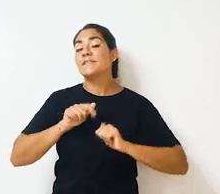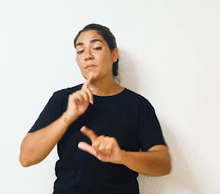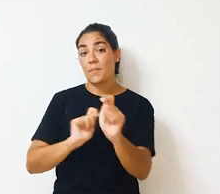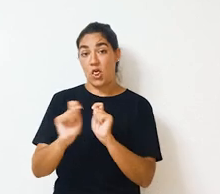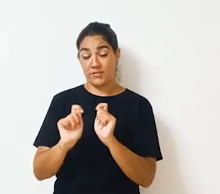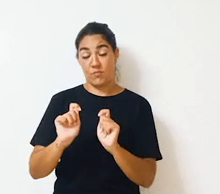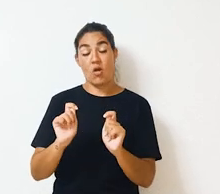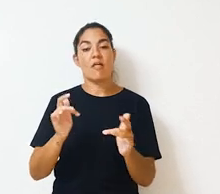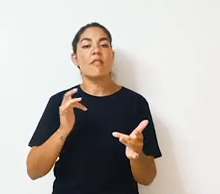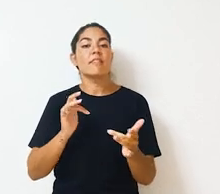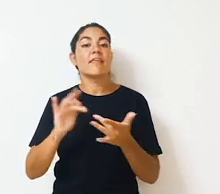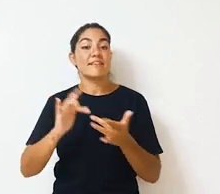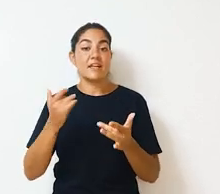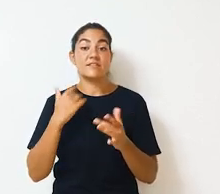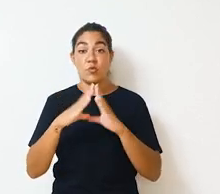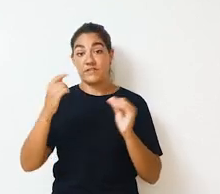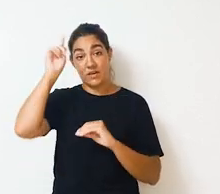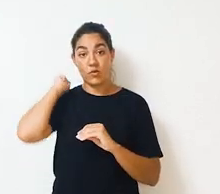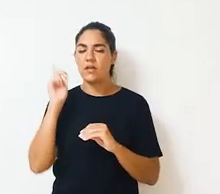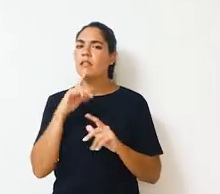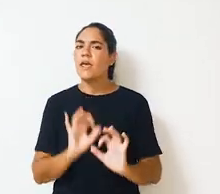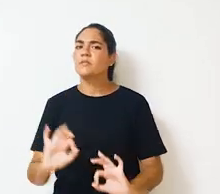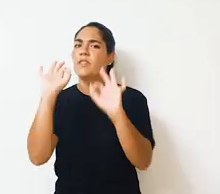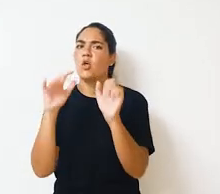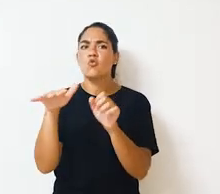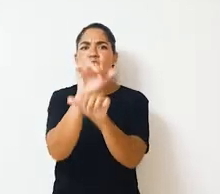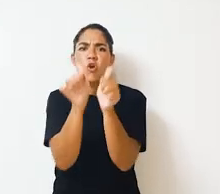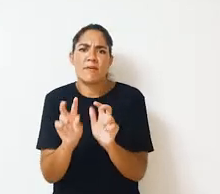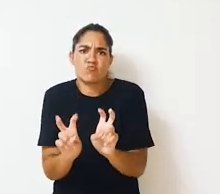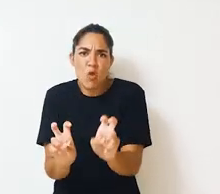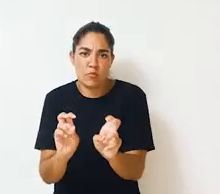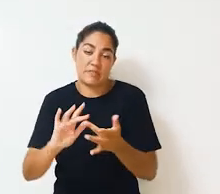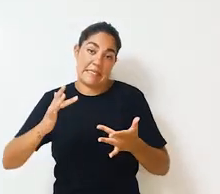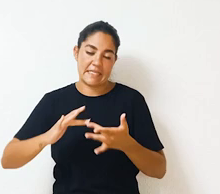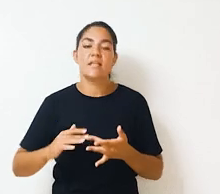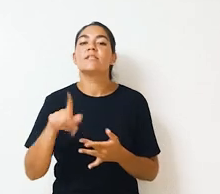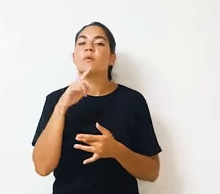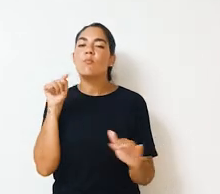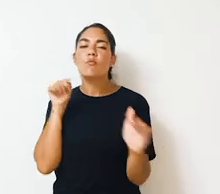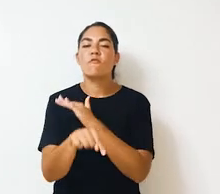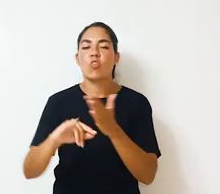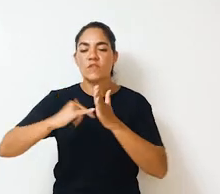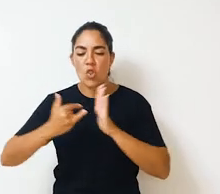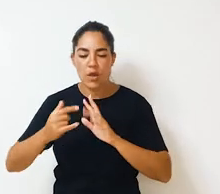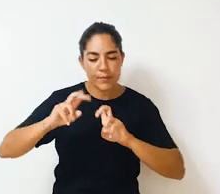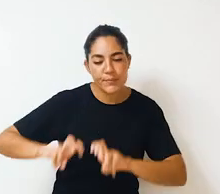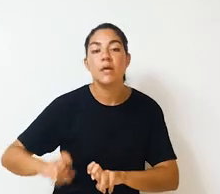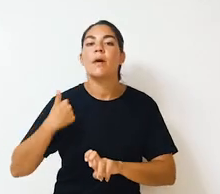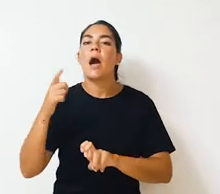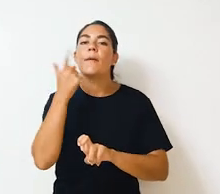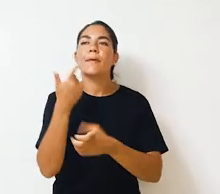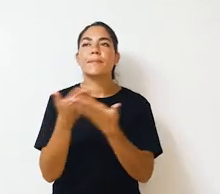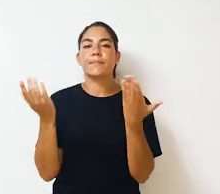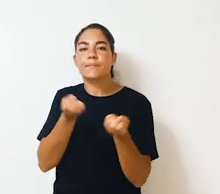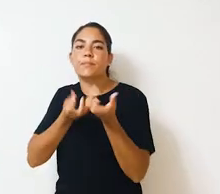Máster de Periodismo Digital de la Universidad de Juan Carlos ofrece una especialización en estos nuevos formatos digitales. Esta propuesta profundiza en el elemento tecnológico que está